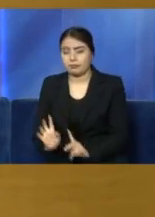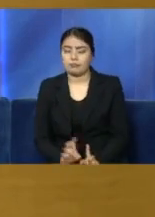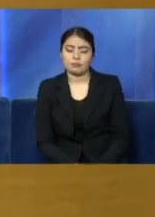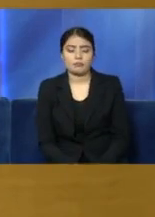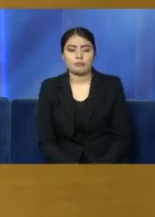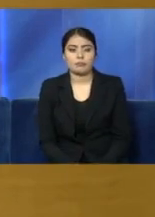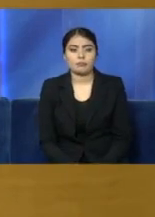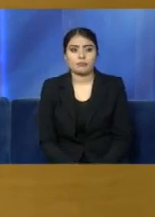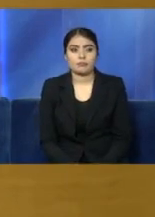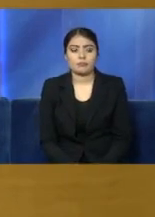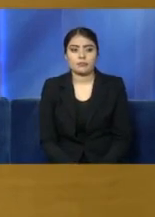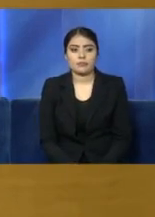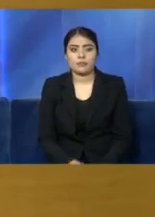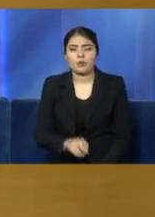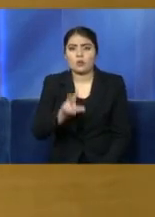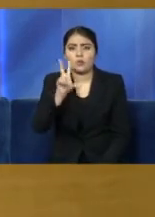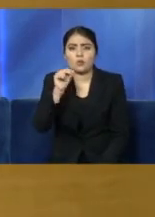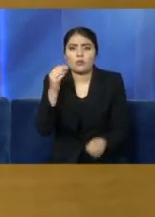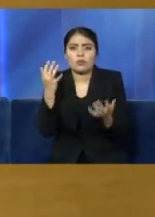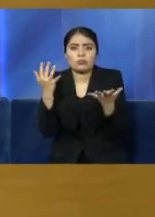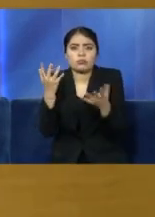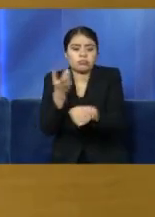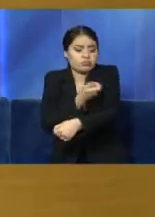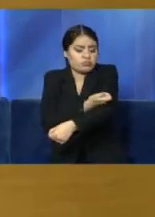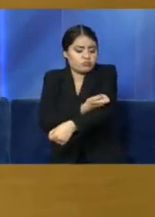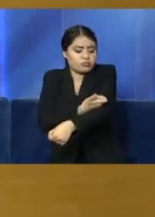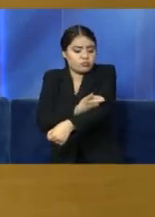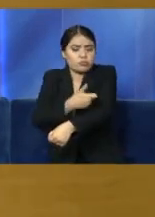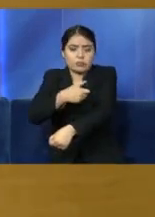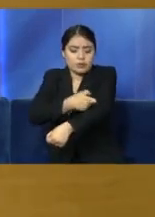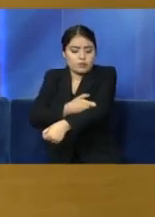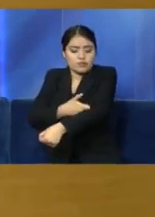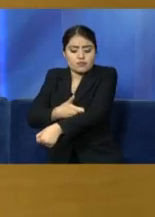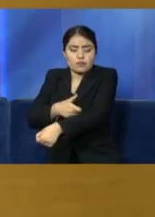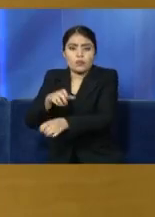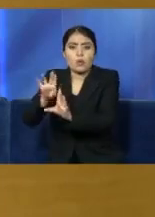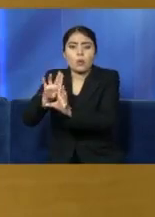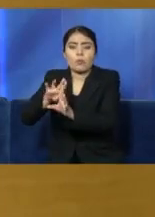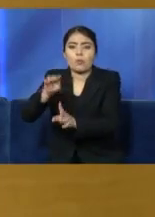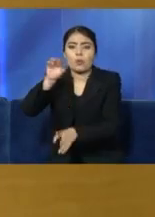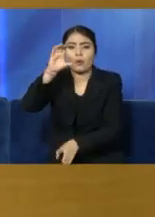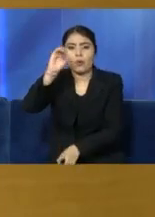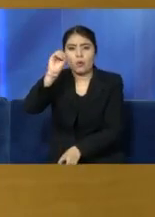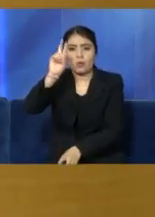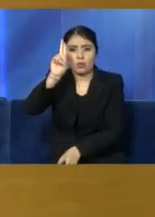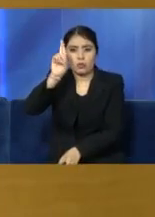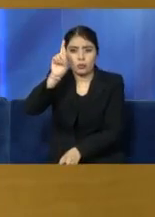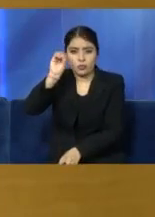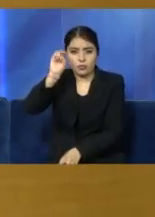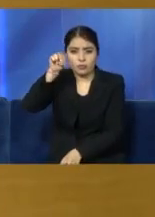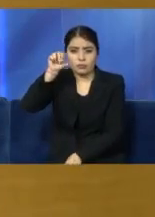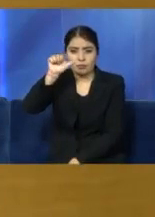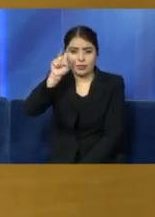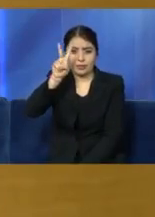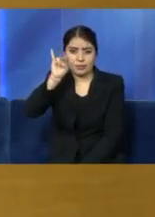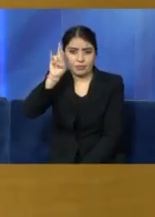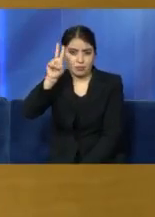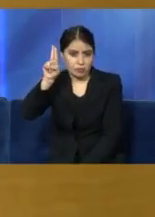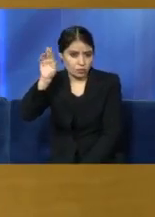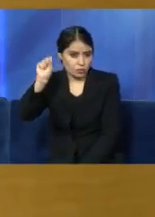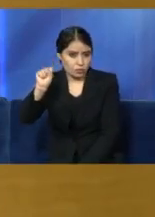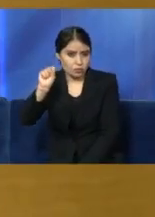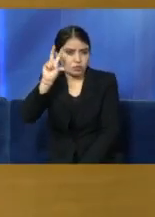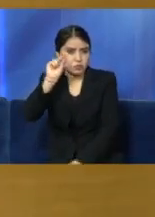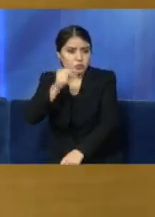no me hacen la prueba del coronavirus. Es decir, no me estarían sacando sangre ni extrayendo